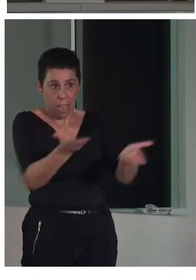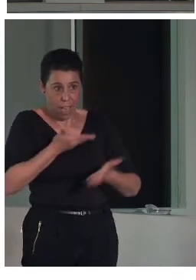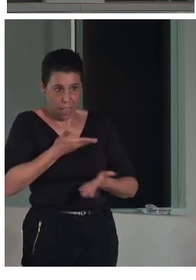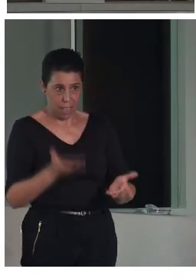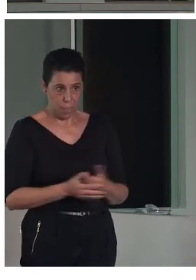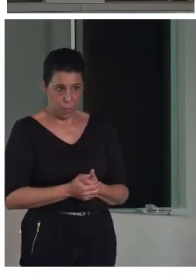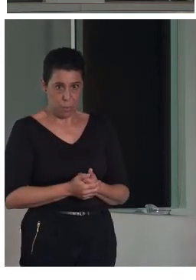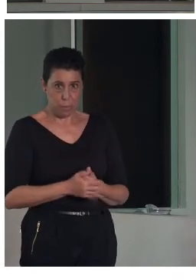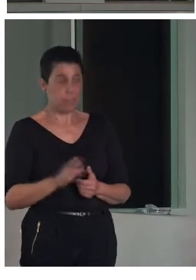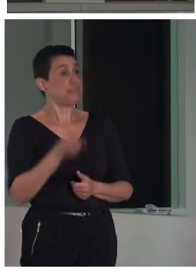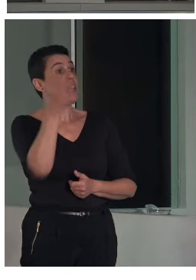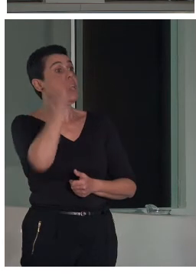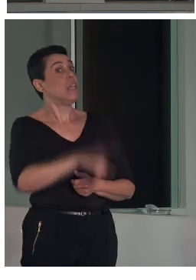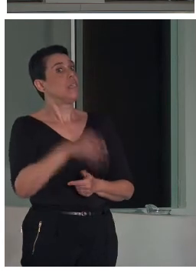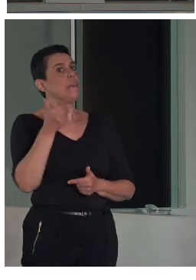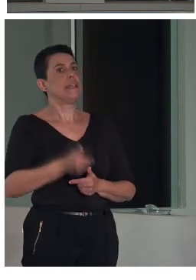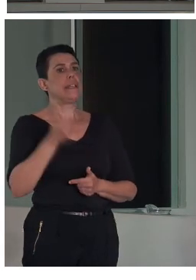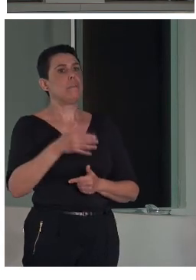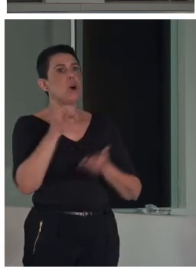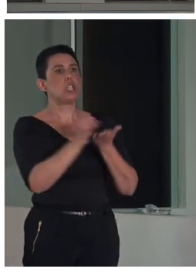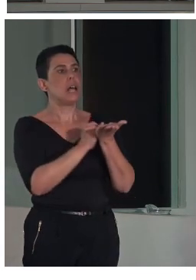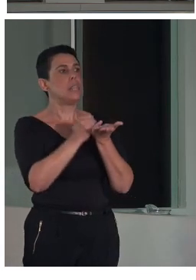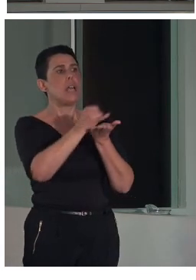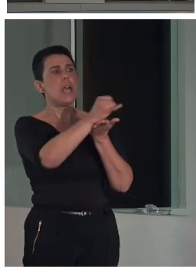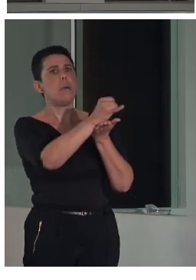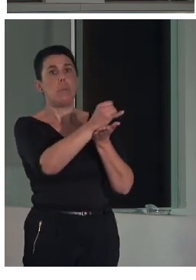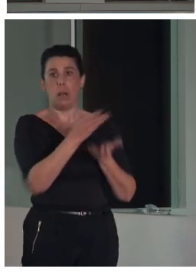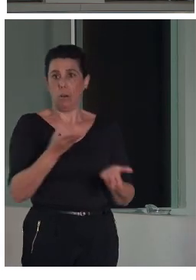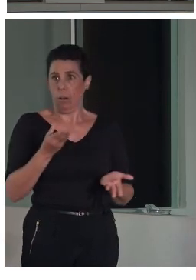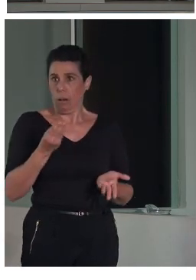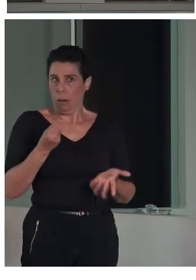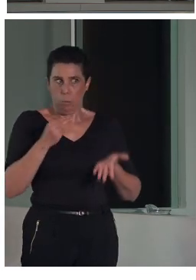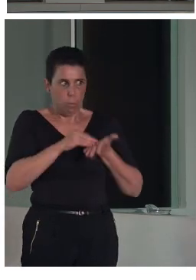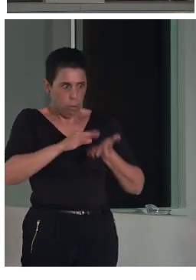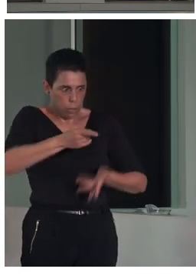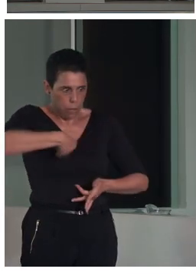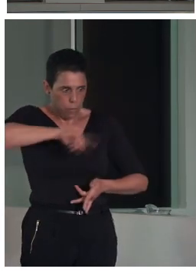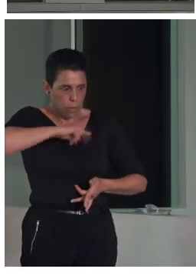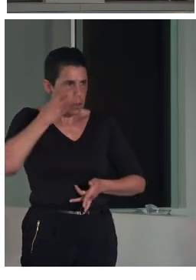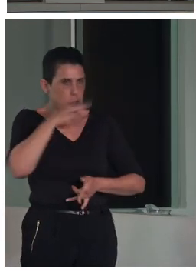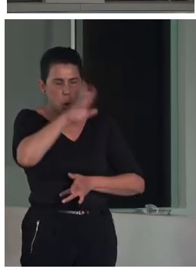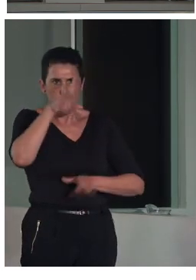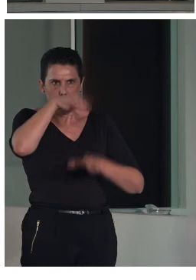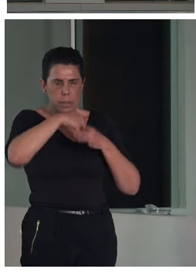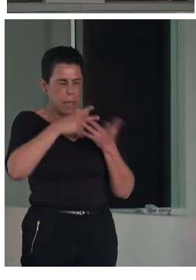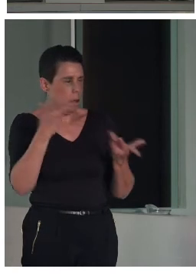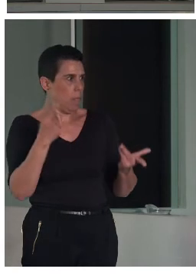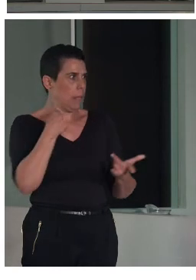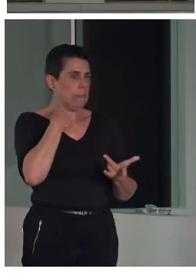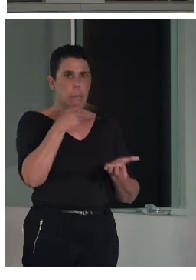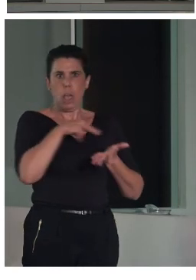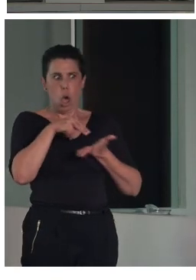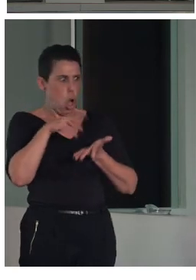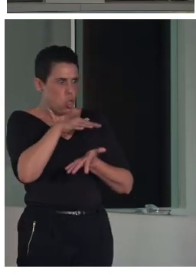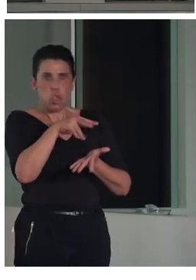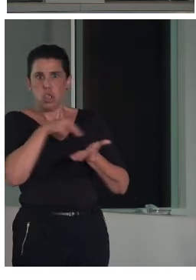Otro aspecto importante son los planos. ¿Cuántas veces nos hemos perdido en muchos museos, verdad? Luego quedamos bien y